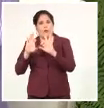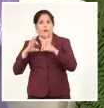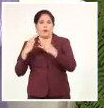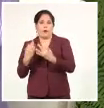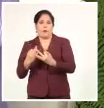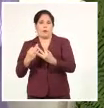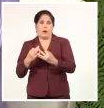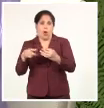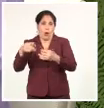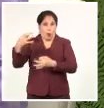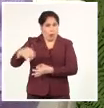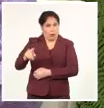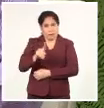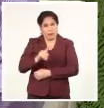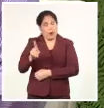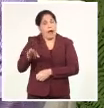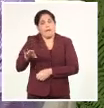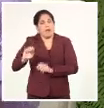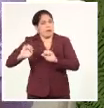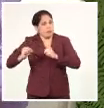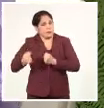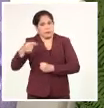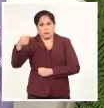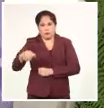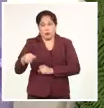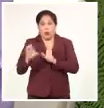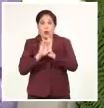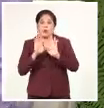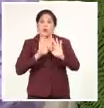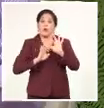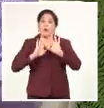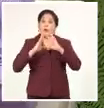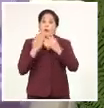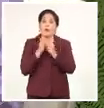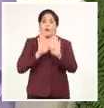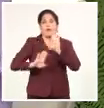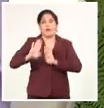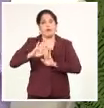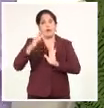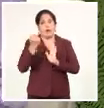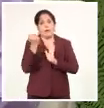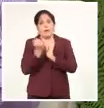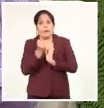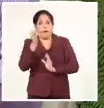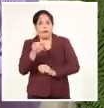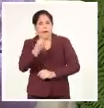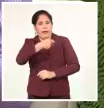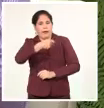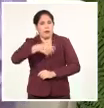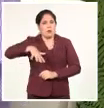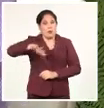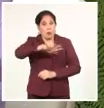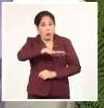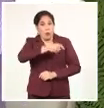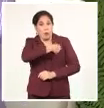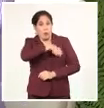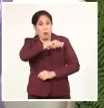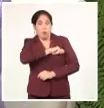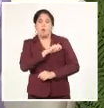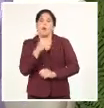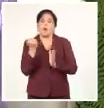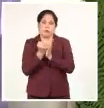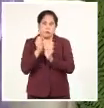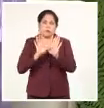nivel de país. Y en ese código se defienden muchas garantías, muchos derechos que tienen que ver con cosas muy sensibles